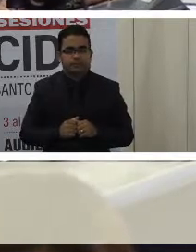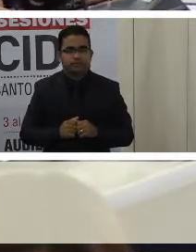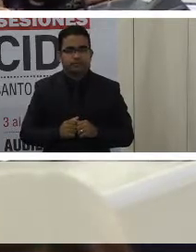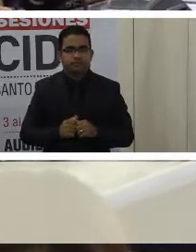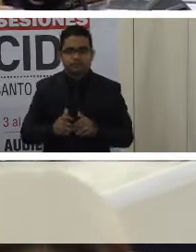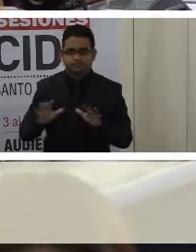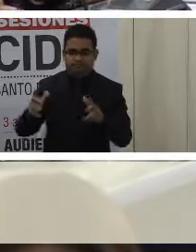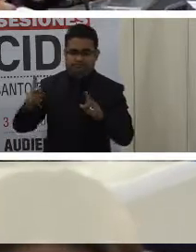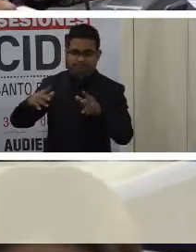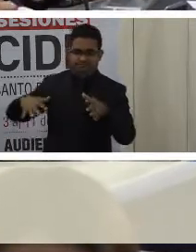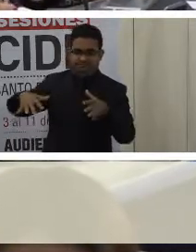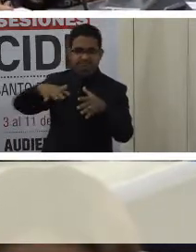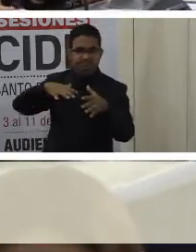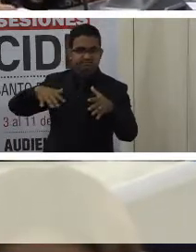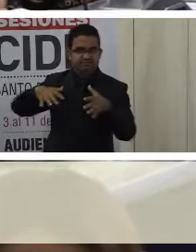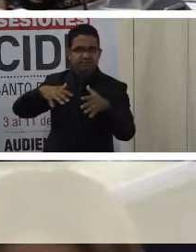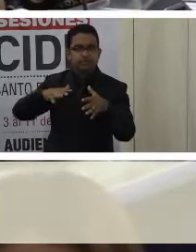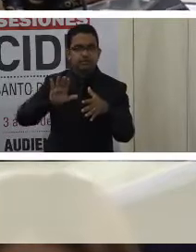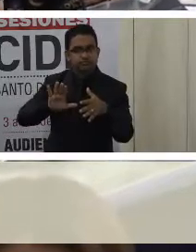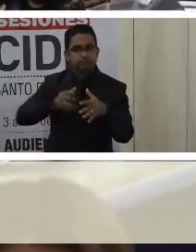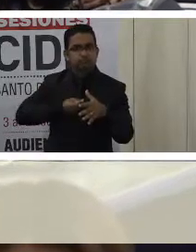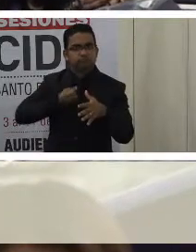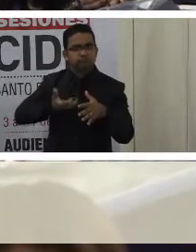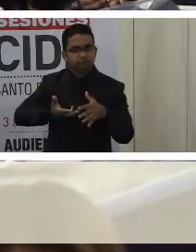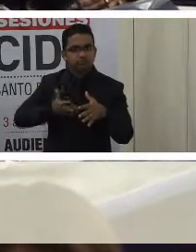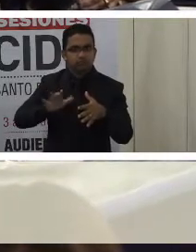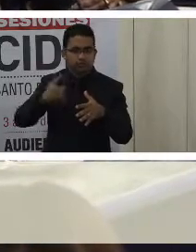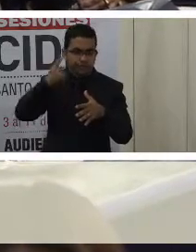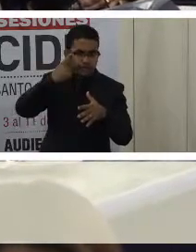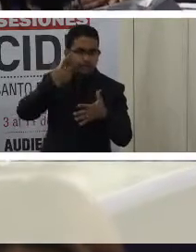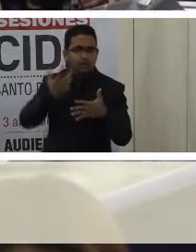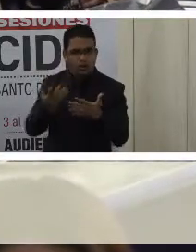civil para que haga sus consideraciones.